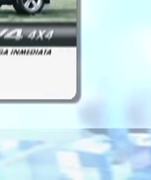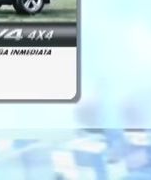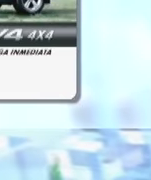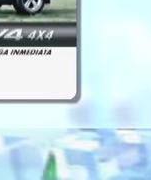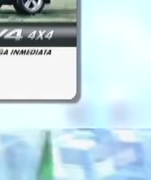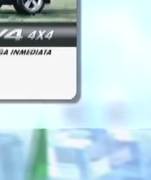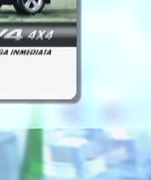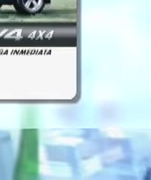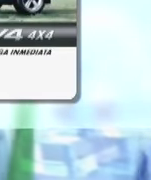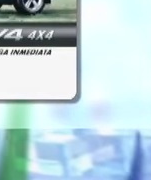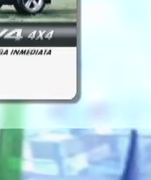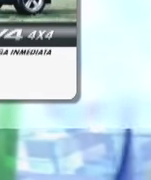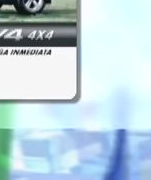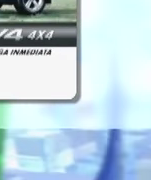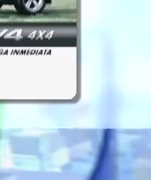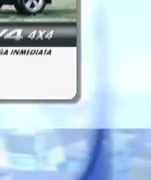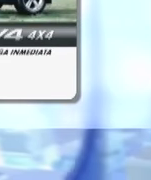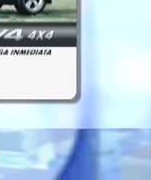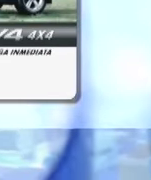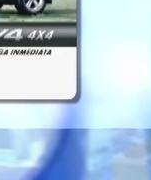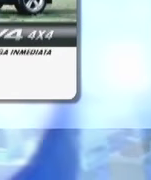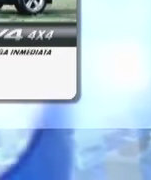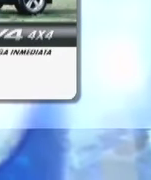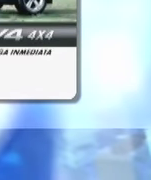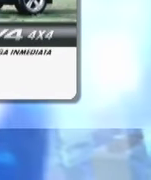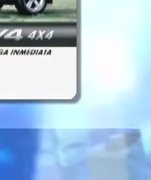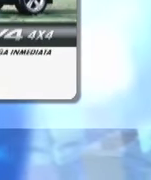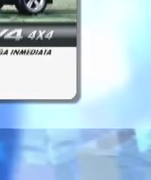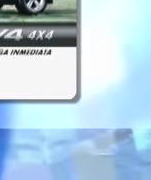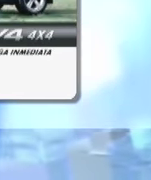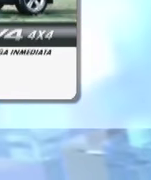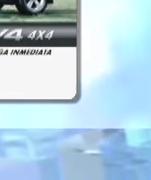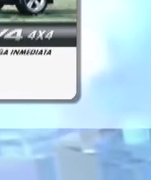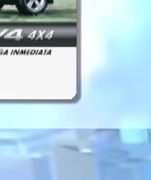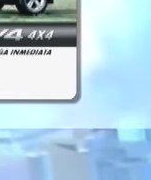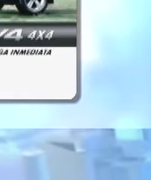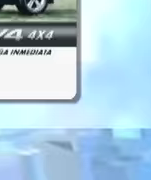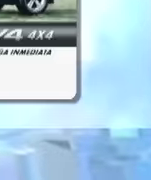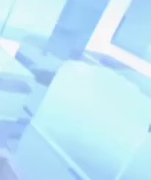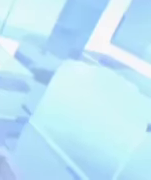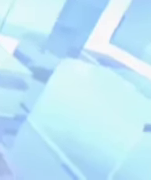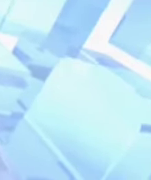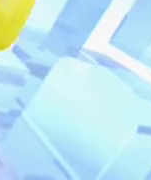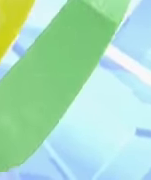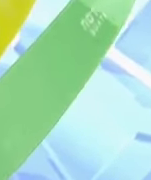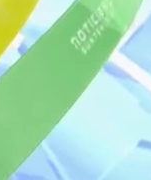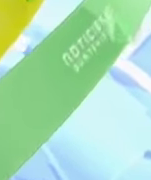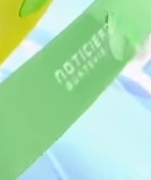La nueva Toyota RAV4, la diferencia entre sed y aparentar.